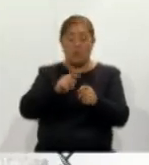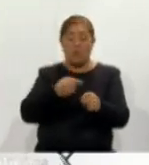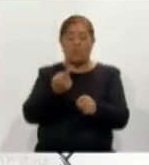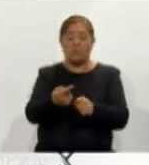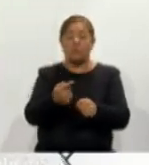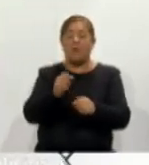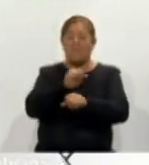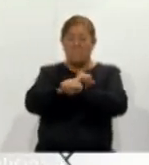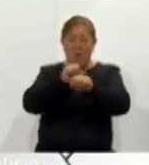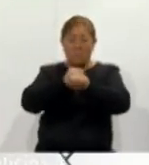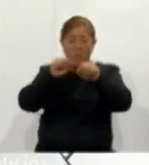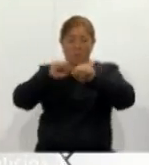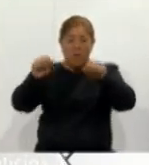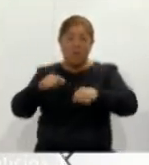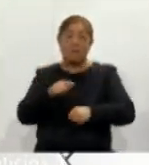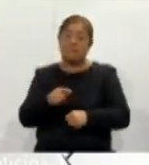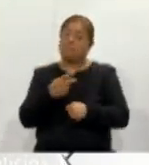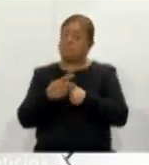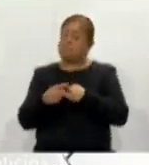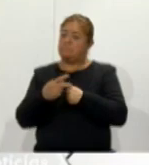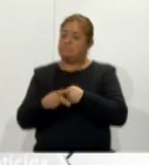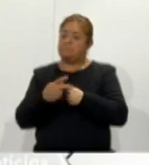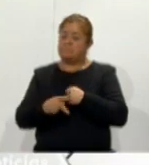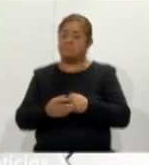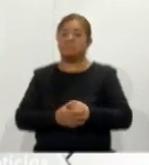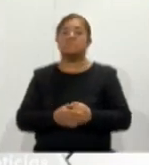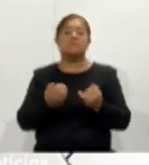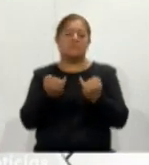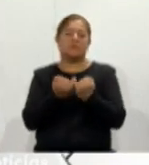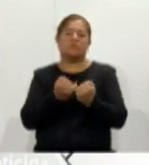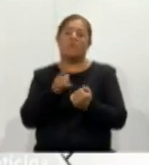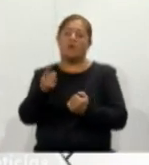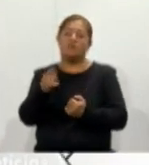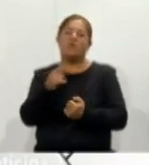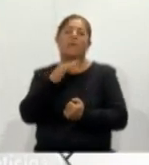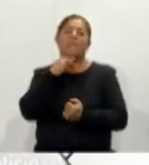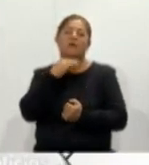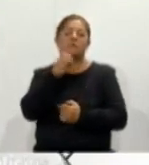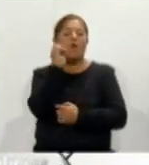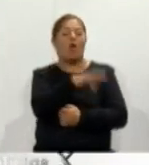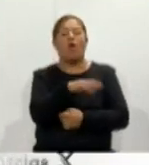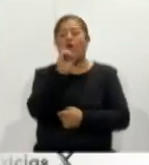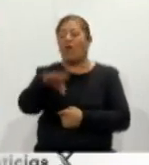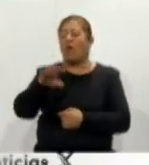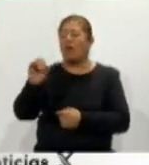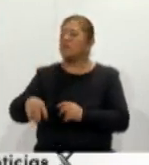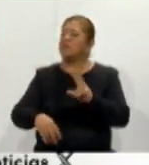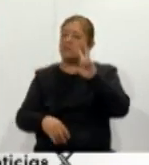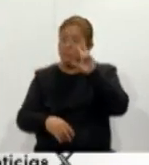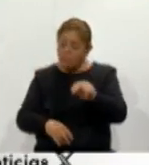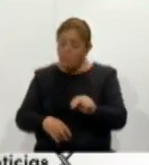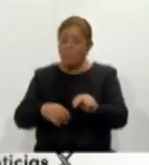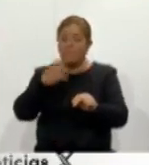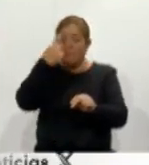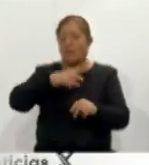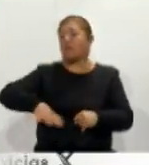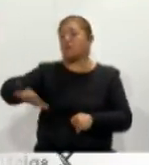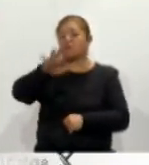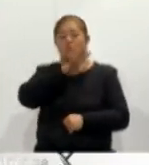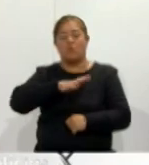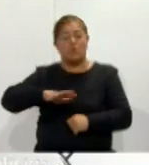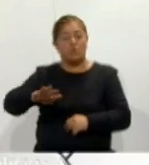inicio de un incendio forestal. También pidió evitar contaminación con residuos sólidos y líquidos que perjudiquen el equilibrio ambiental.